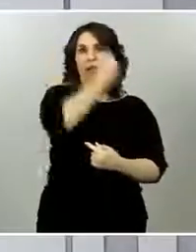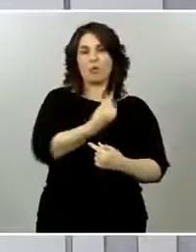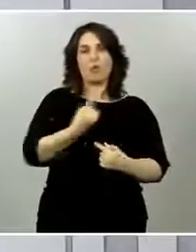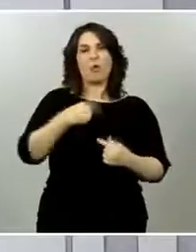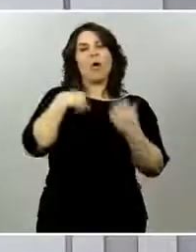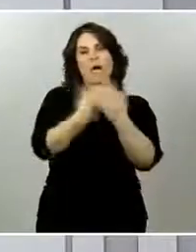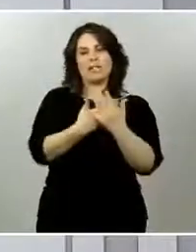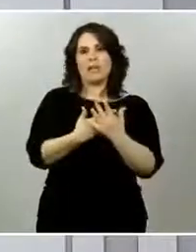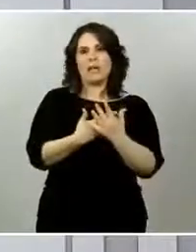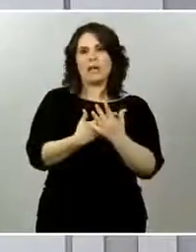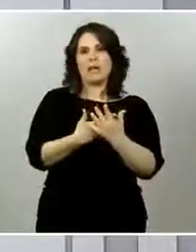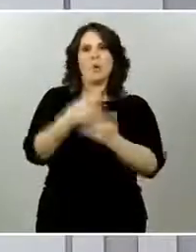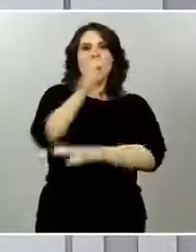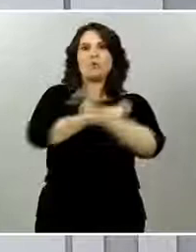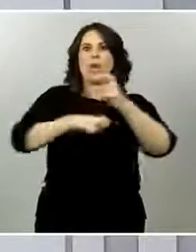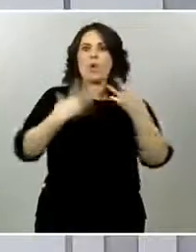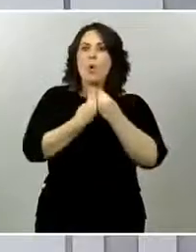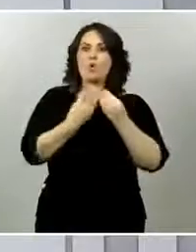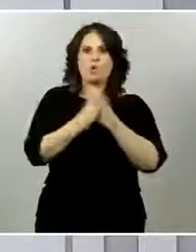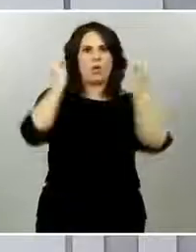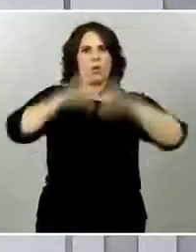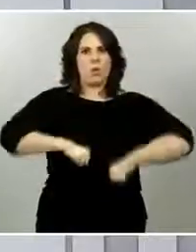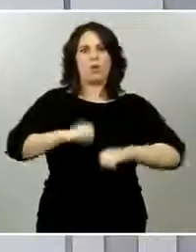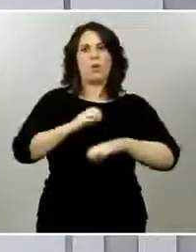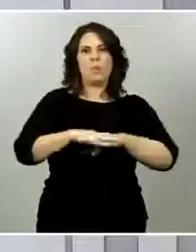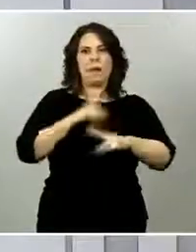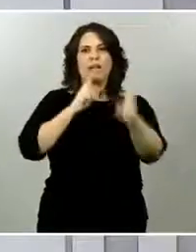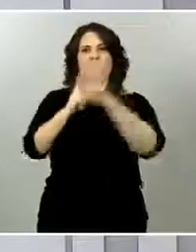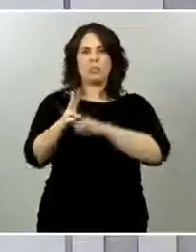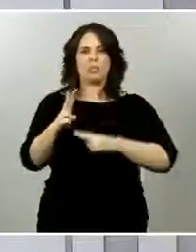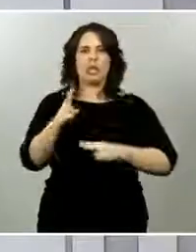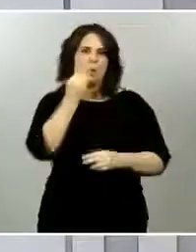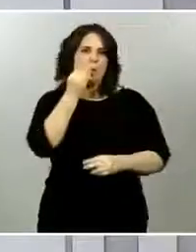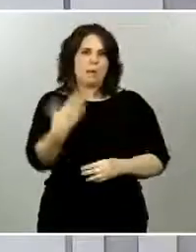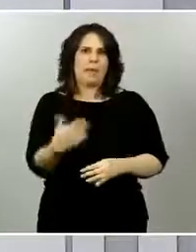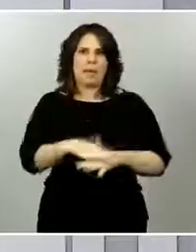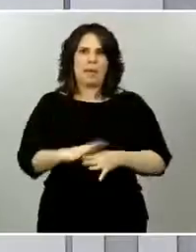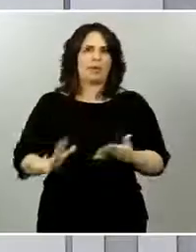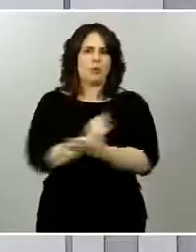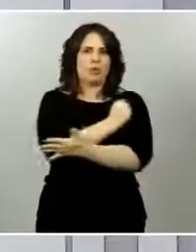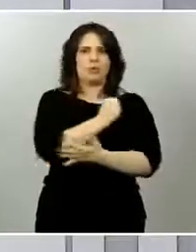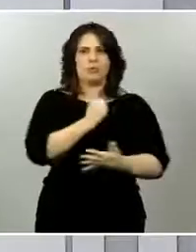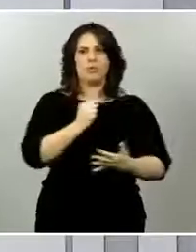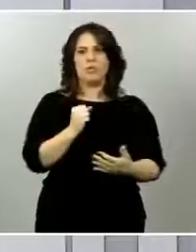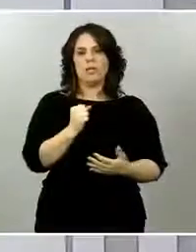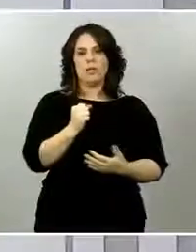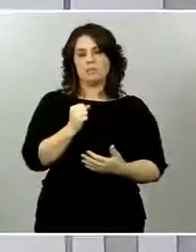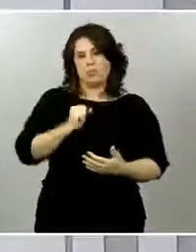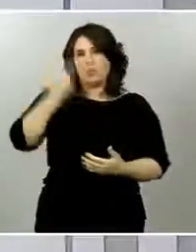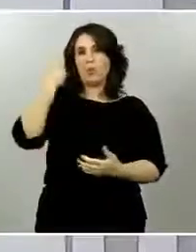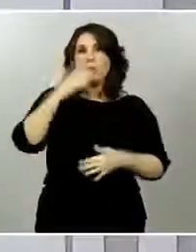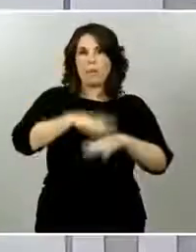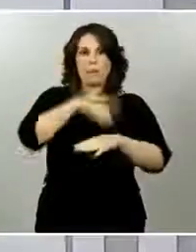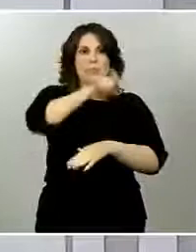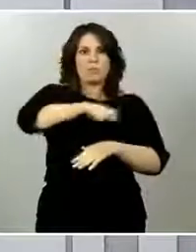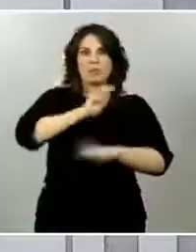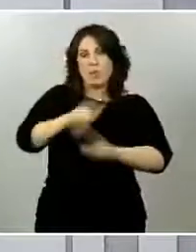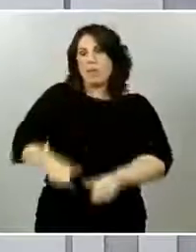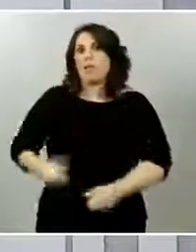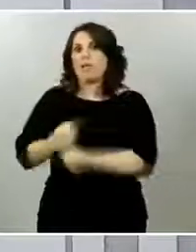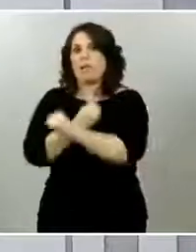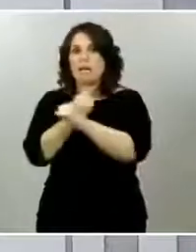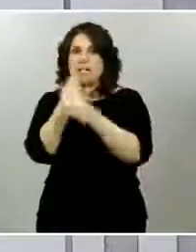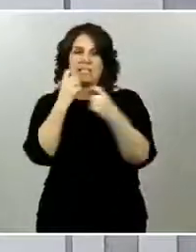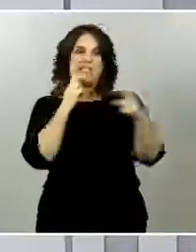con sus homólogos en comunidades autónomas de manera que podamos analizar la situación en cada uno de los territorios y poder llegar a una fórmula